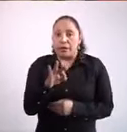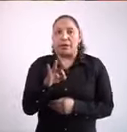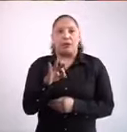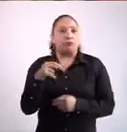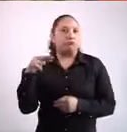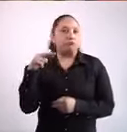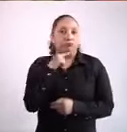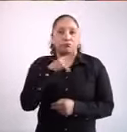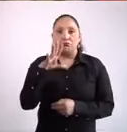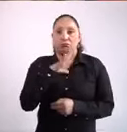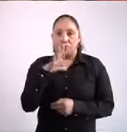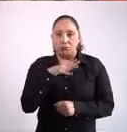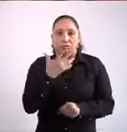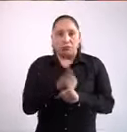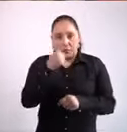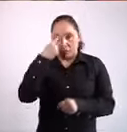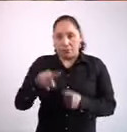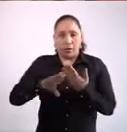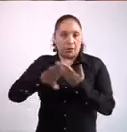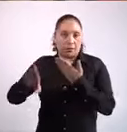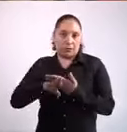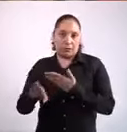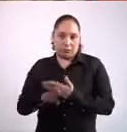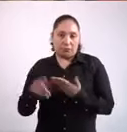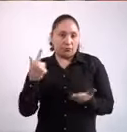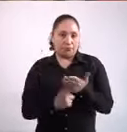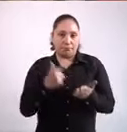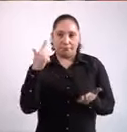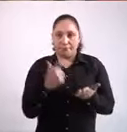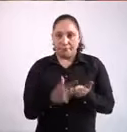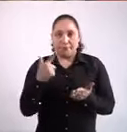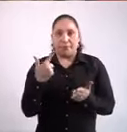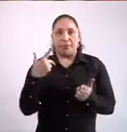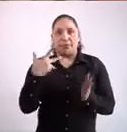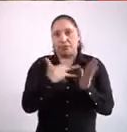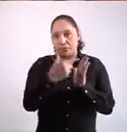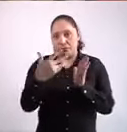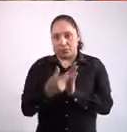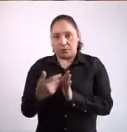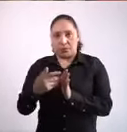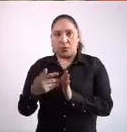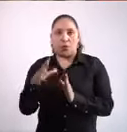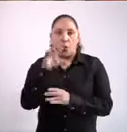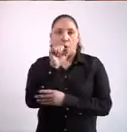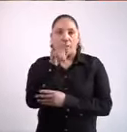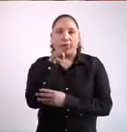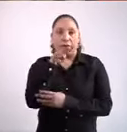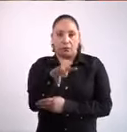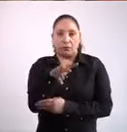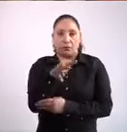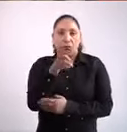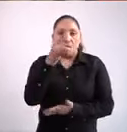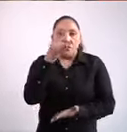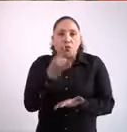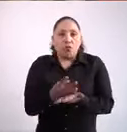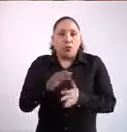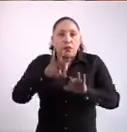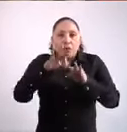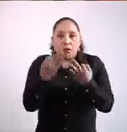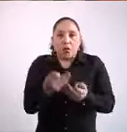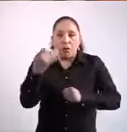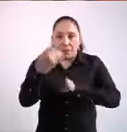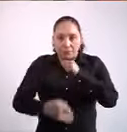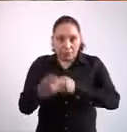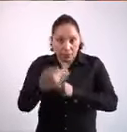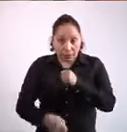para evitar los casos graves de personas enfermas por COVID-19. Mientras tanto, la única